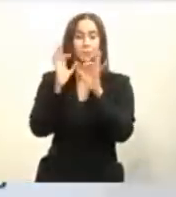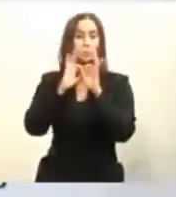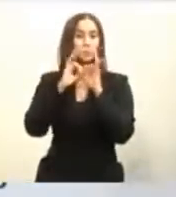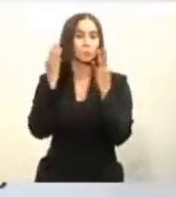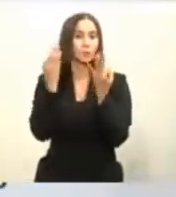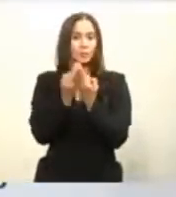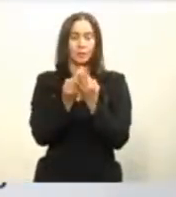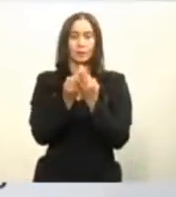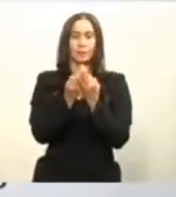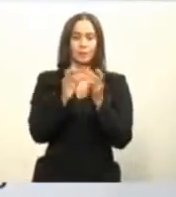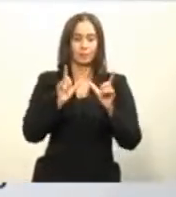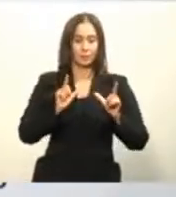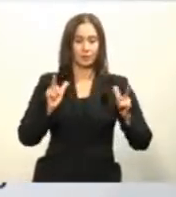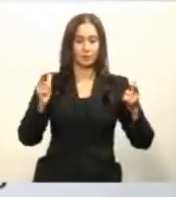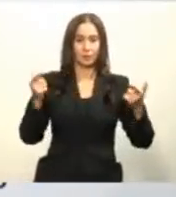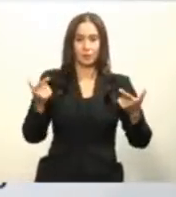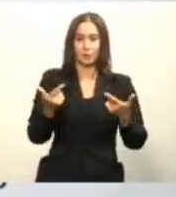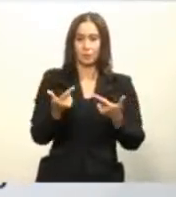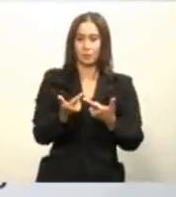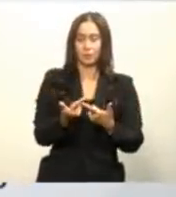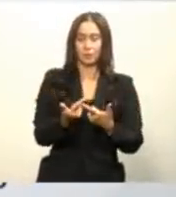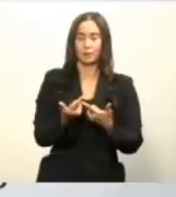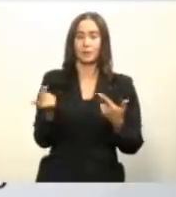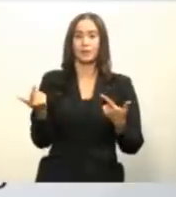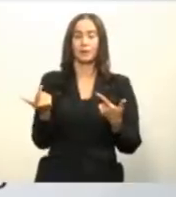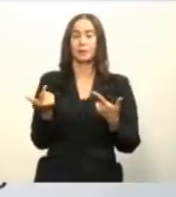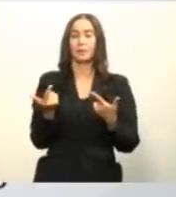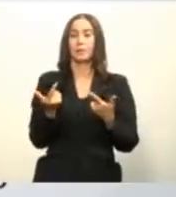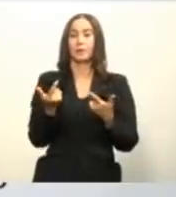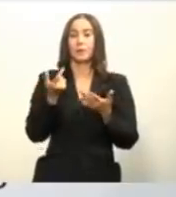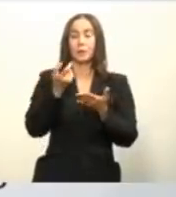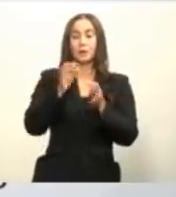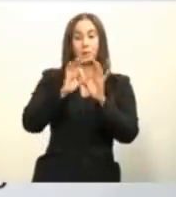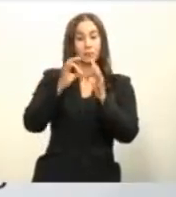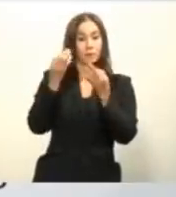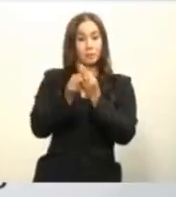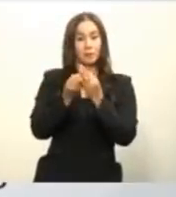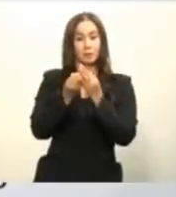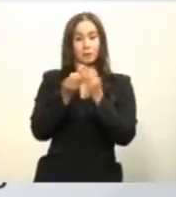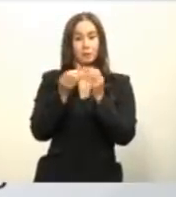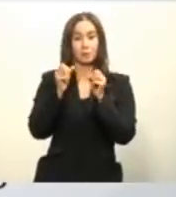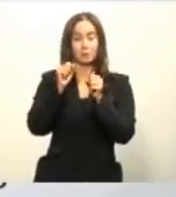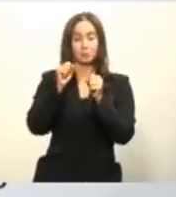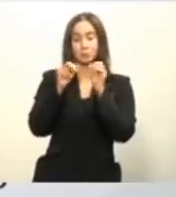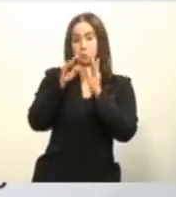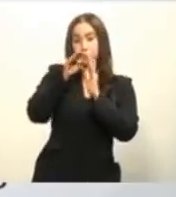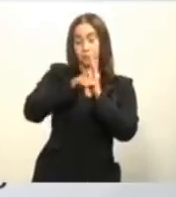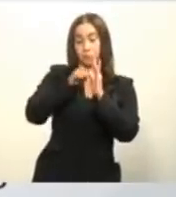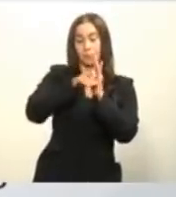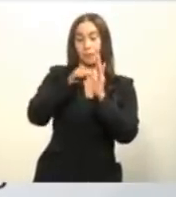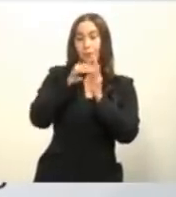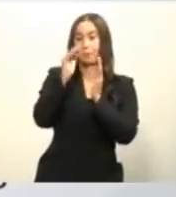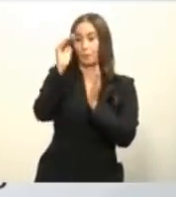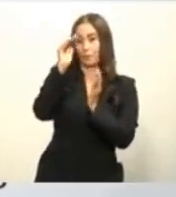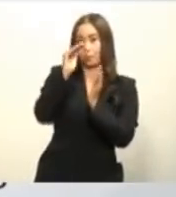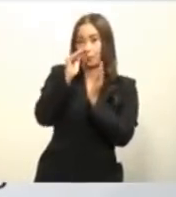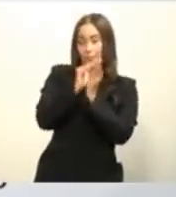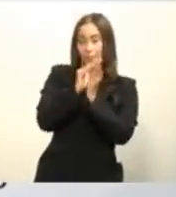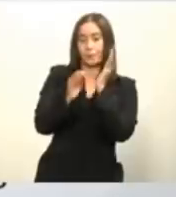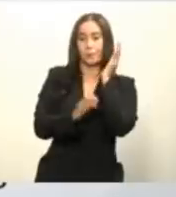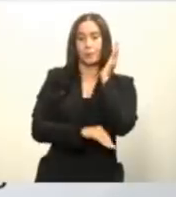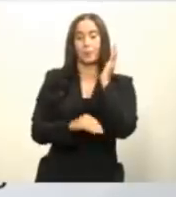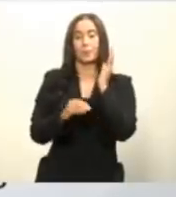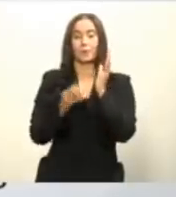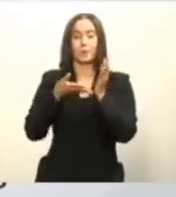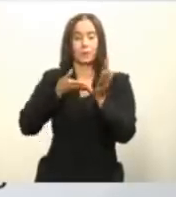urbanas a las familias de ingresos más restringidos en situaciones de desplazamiento por desastres